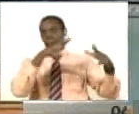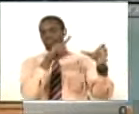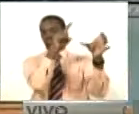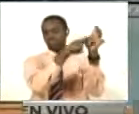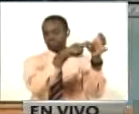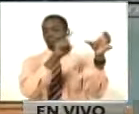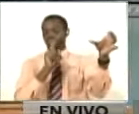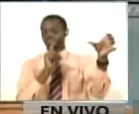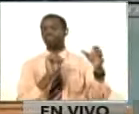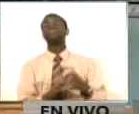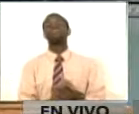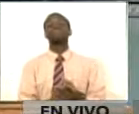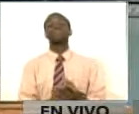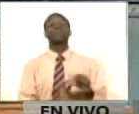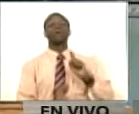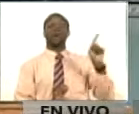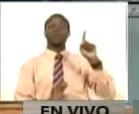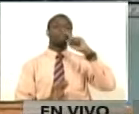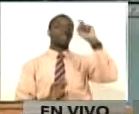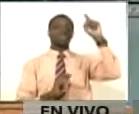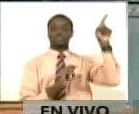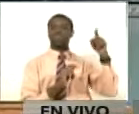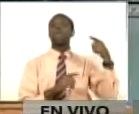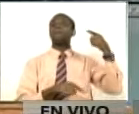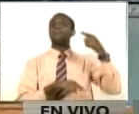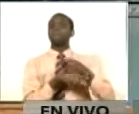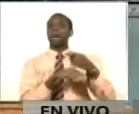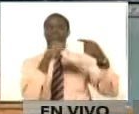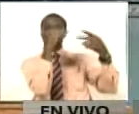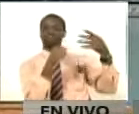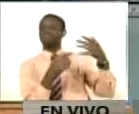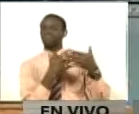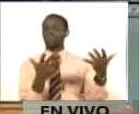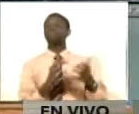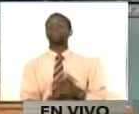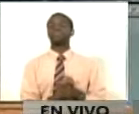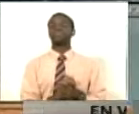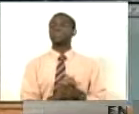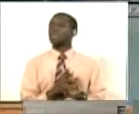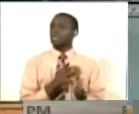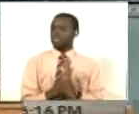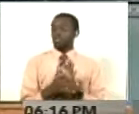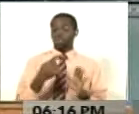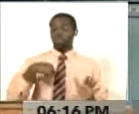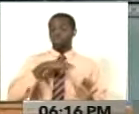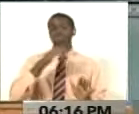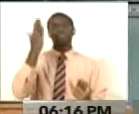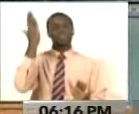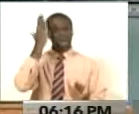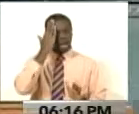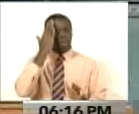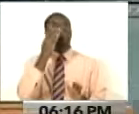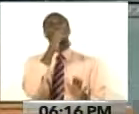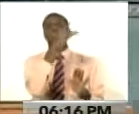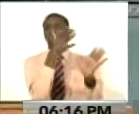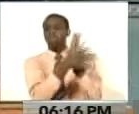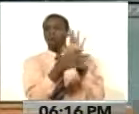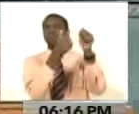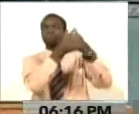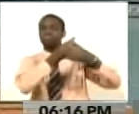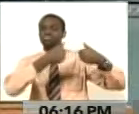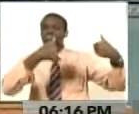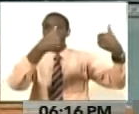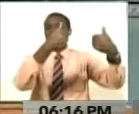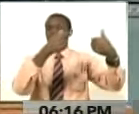Instrucciones del Jefe de Estado, porque sabemos que detrás de esta